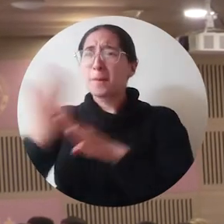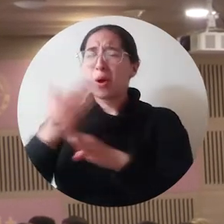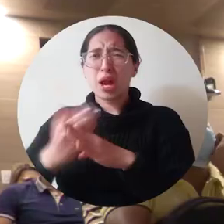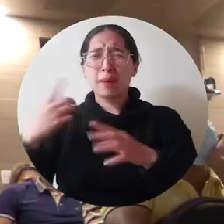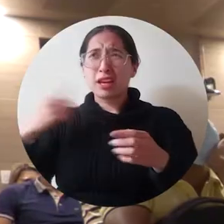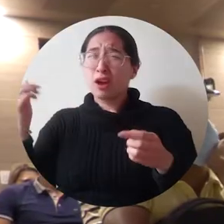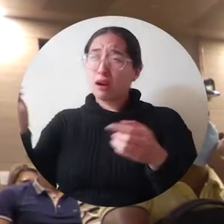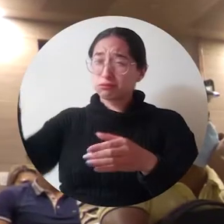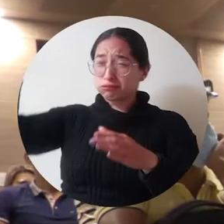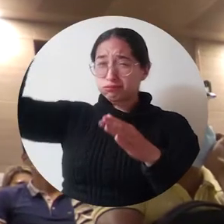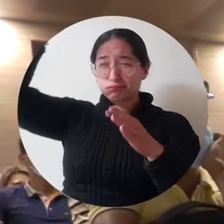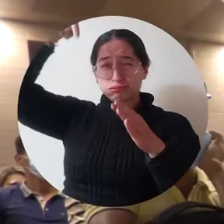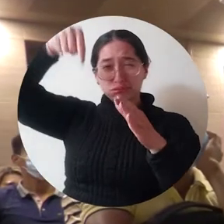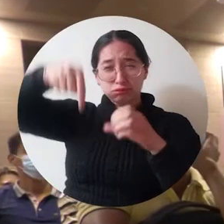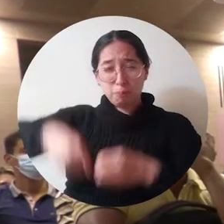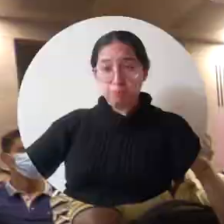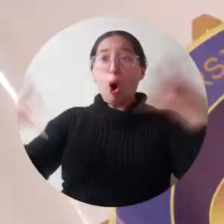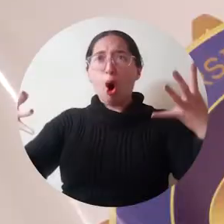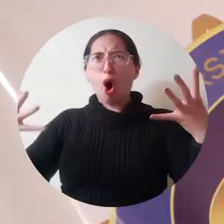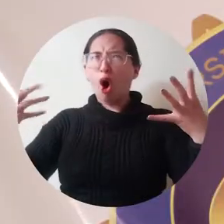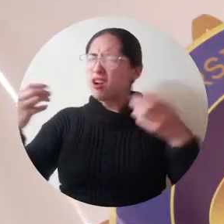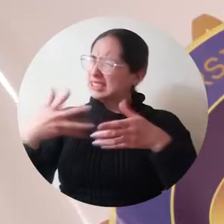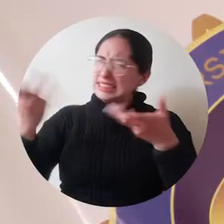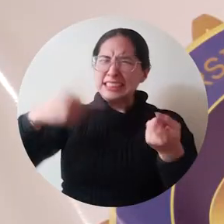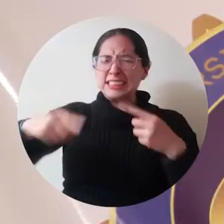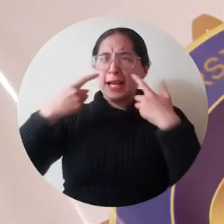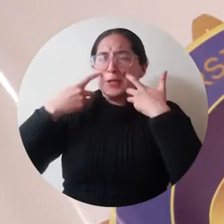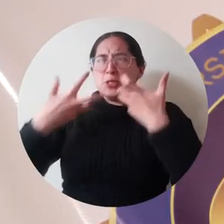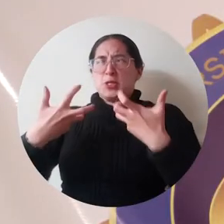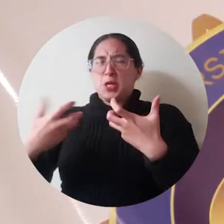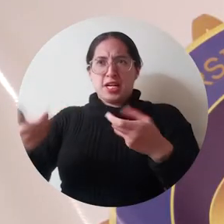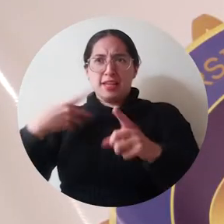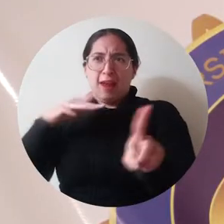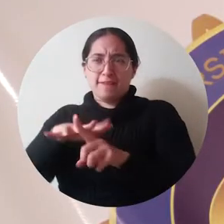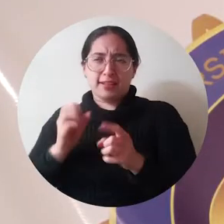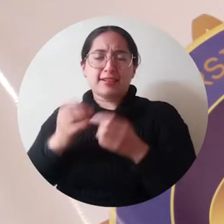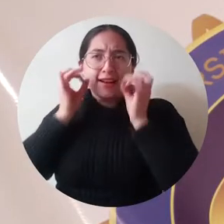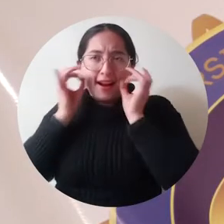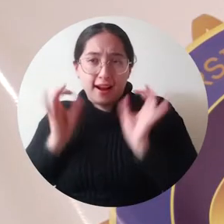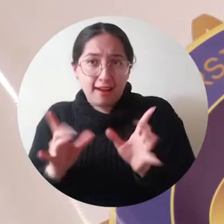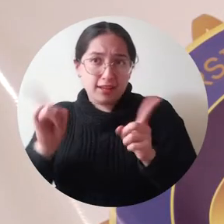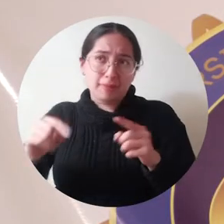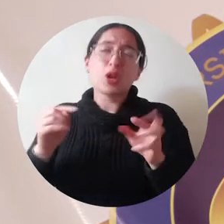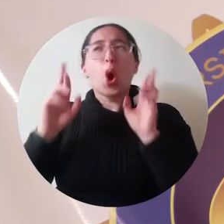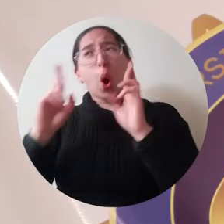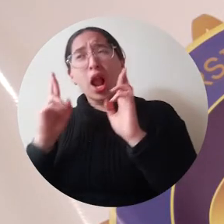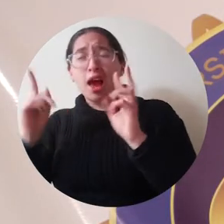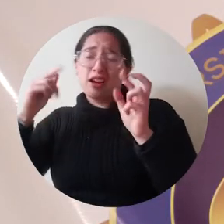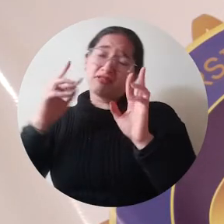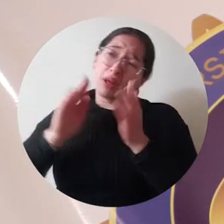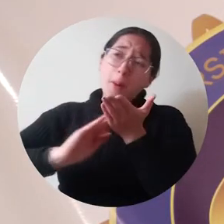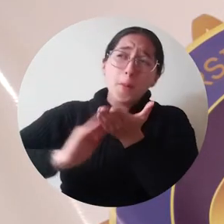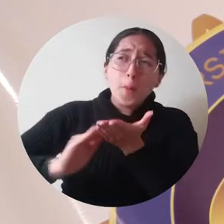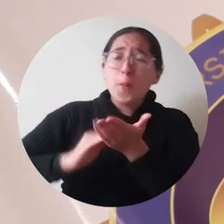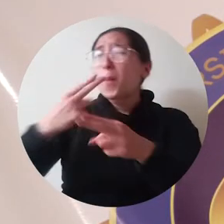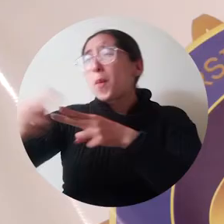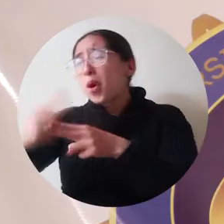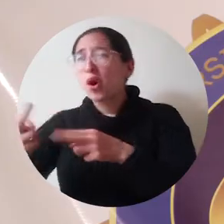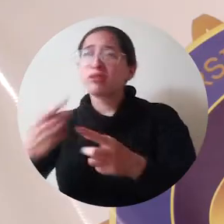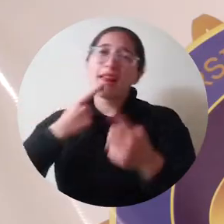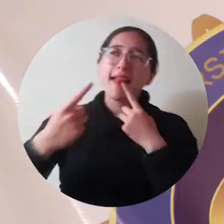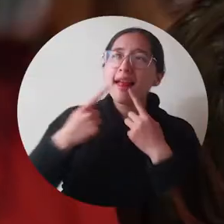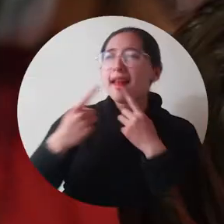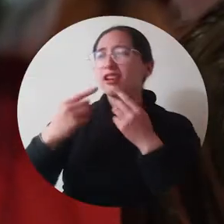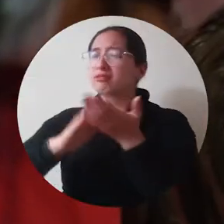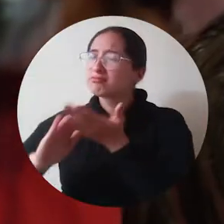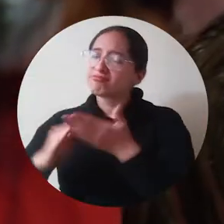peligro de las armas nucleares. Y bueno, esperemos que no escale más el conflicto en esta zona del Donbass y se pueda llevar a un